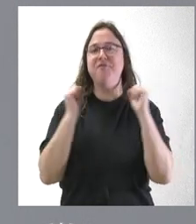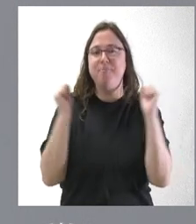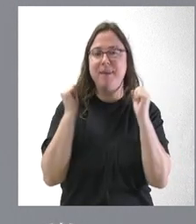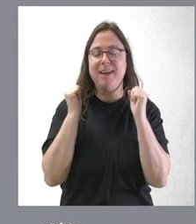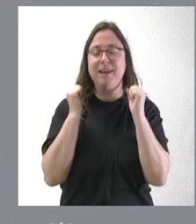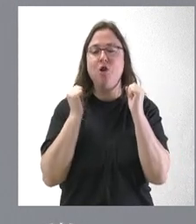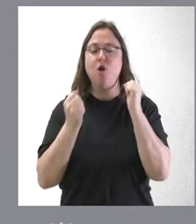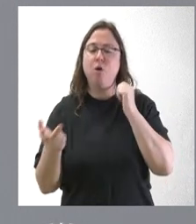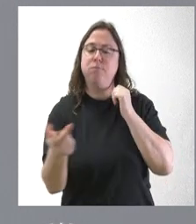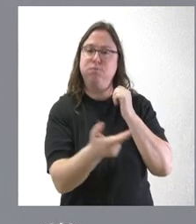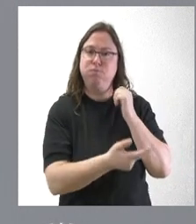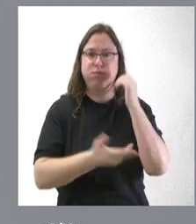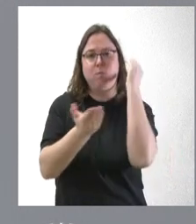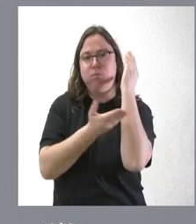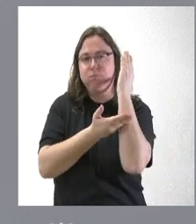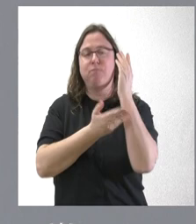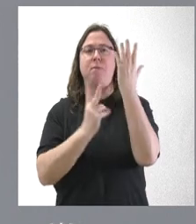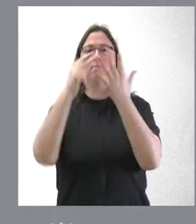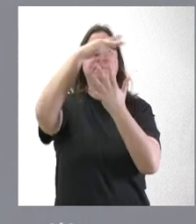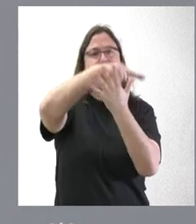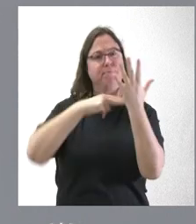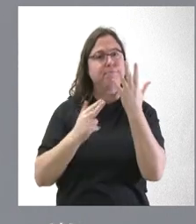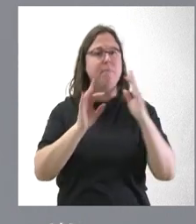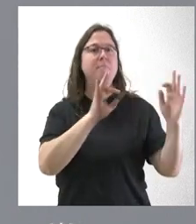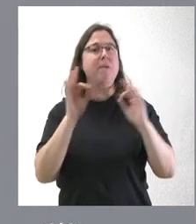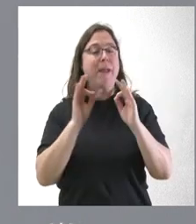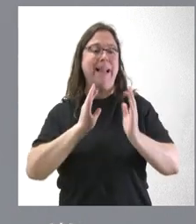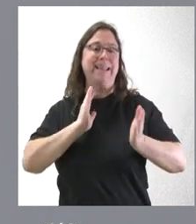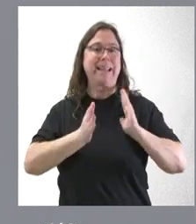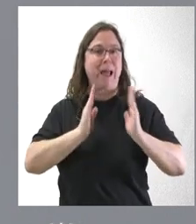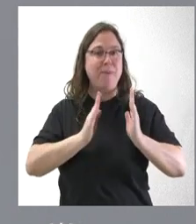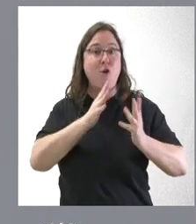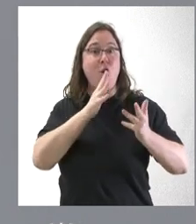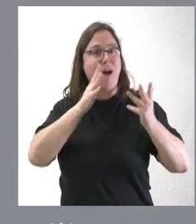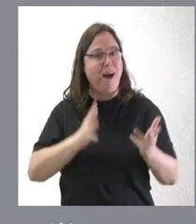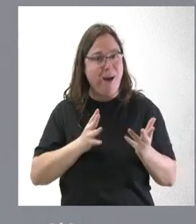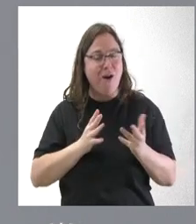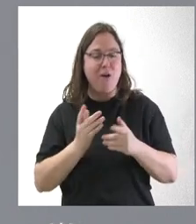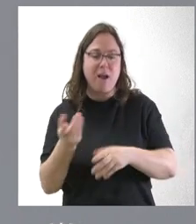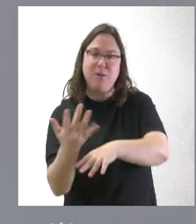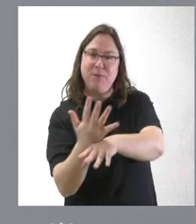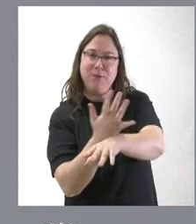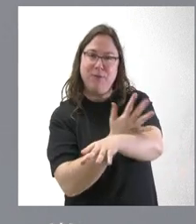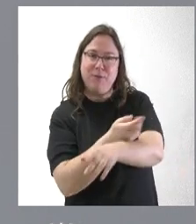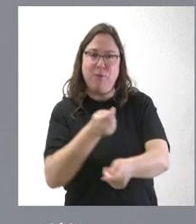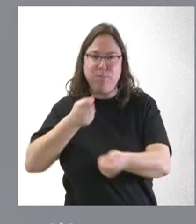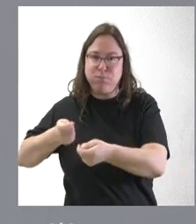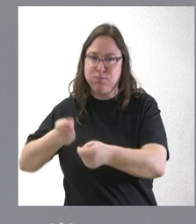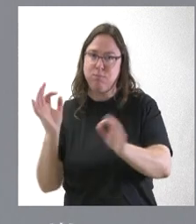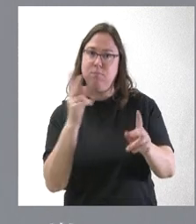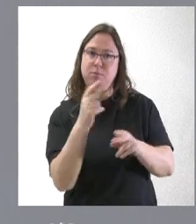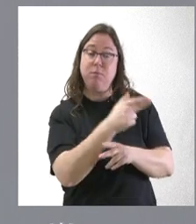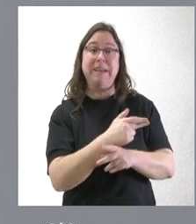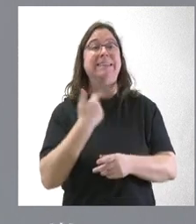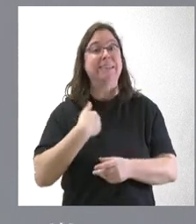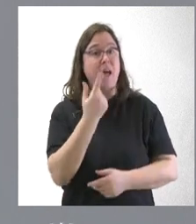clareos, estas podas, estos tratamientos selvícolas preventivos y, como les digo, son ya 30